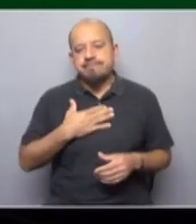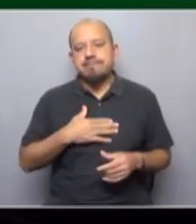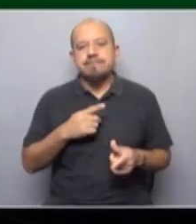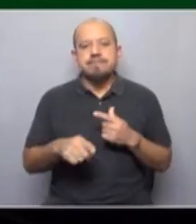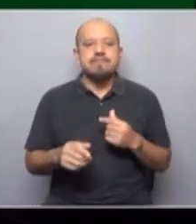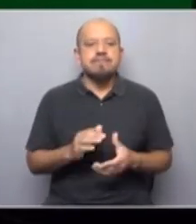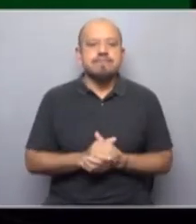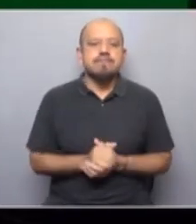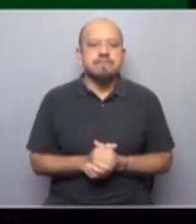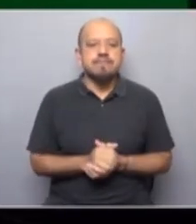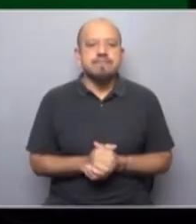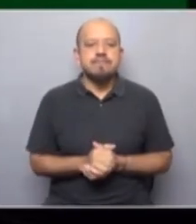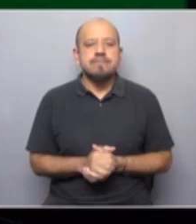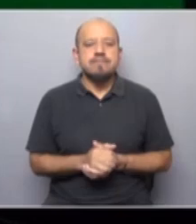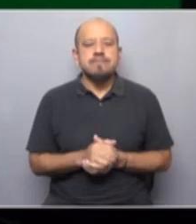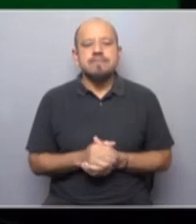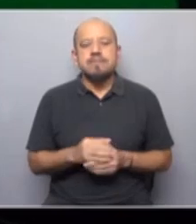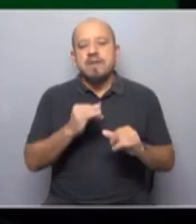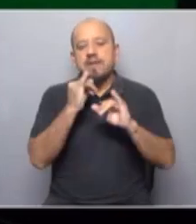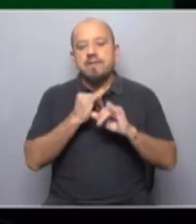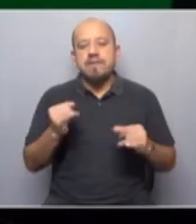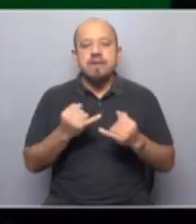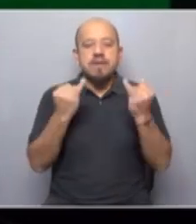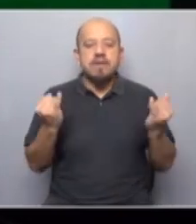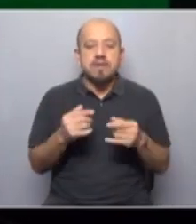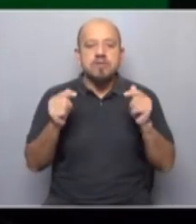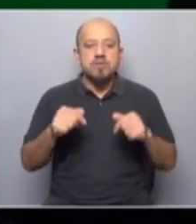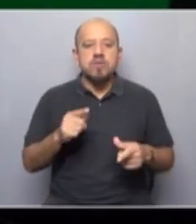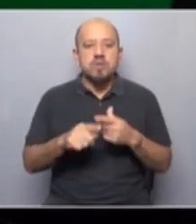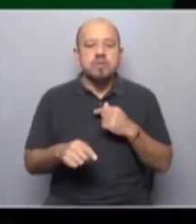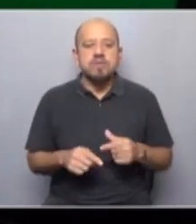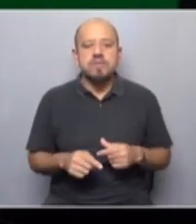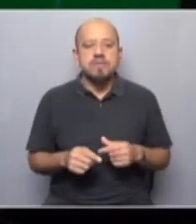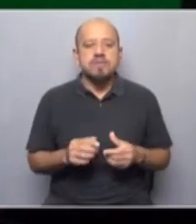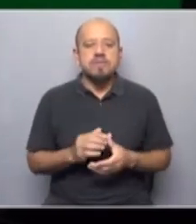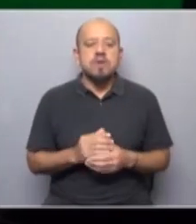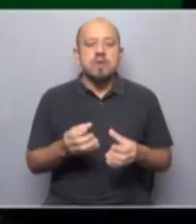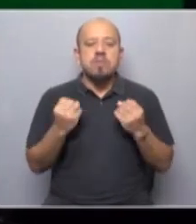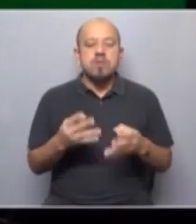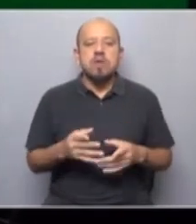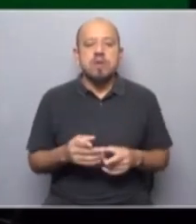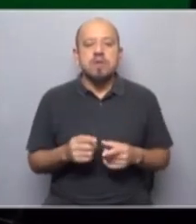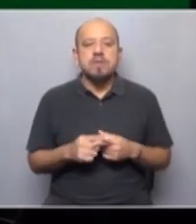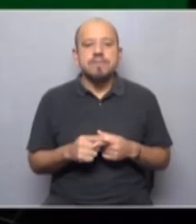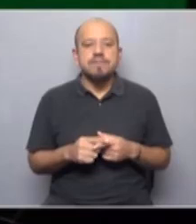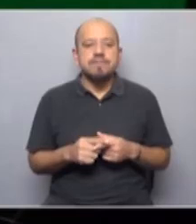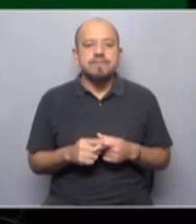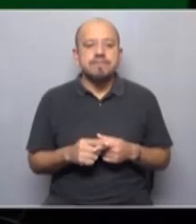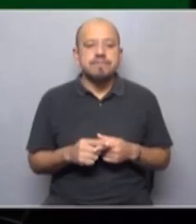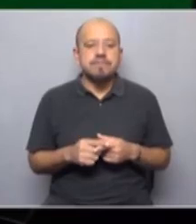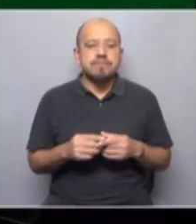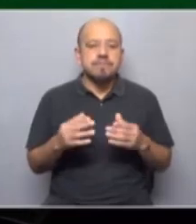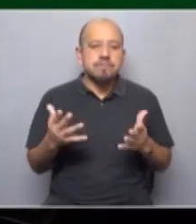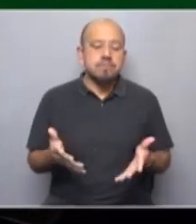Janababar? ¿Todo bien? Todo bien, ¿cómo lo estoy? Feliz día para usted también. Y de algo de eso tiene que ver el programa de hoy. Totalmente. Porque precisamente, si